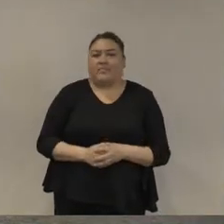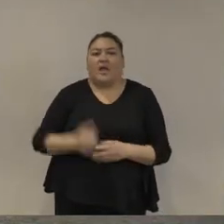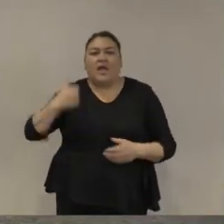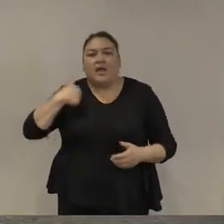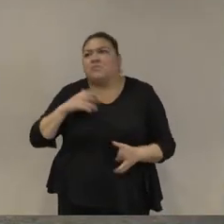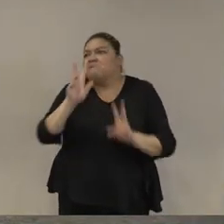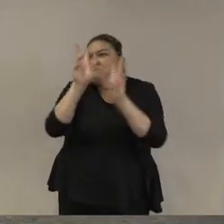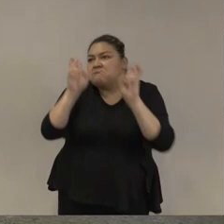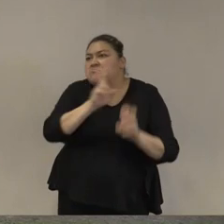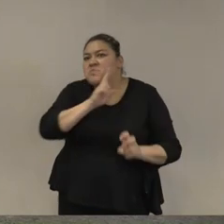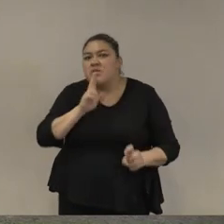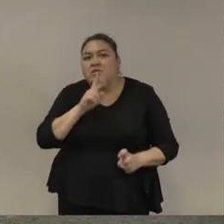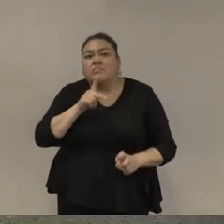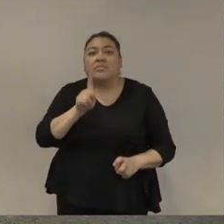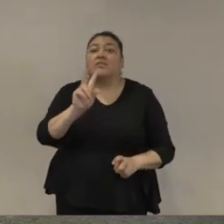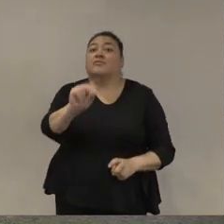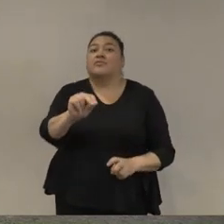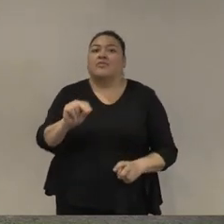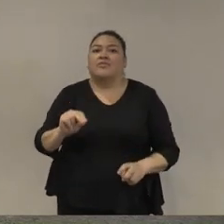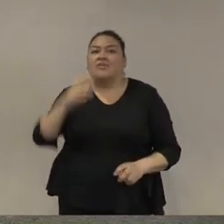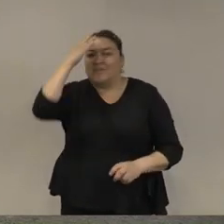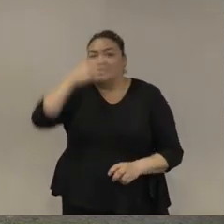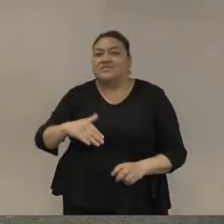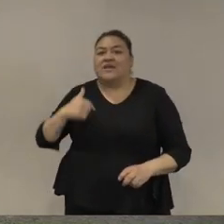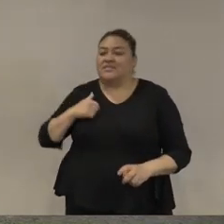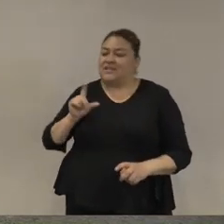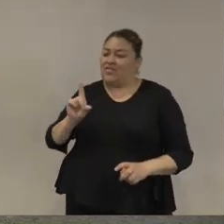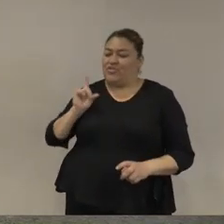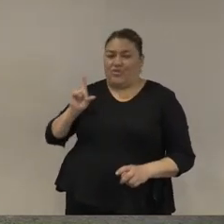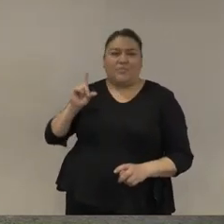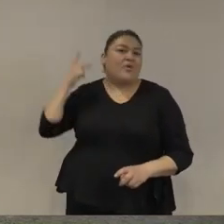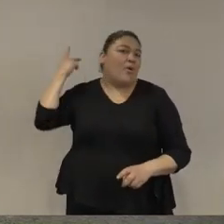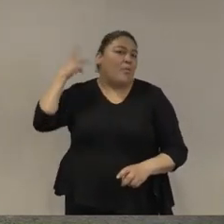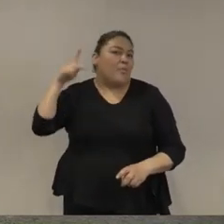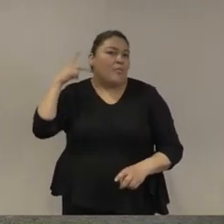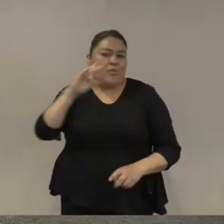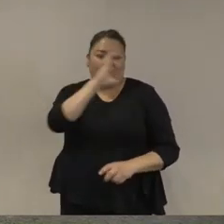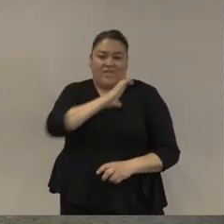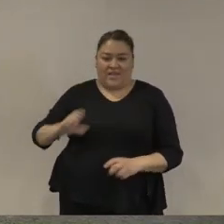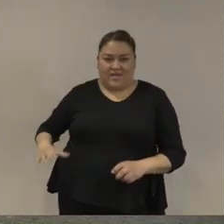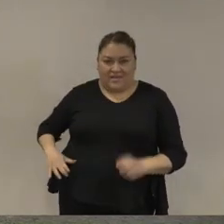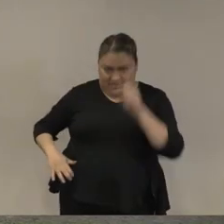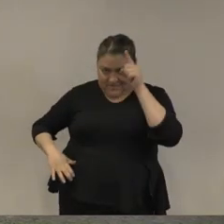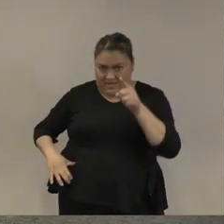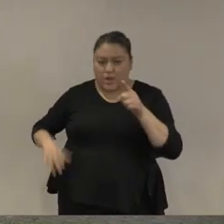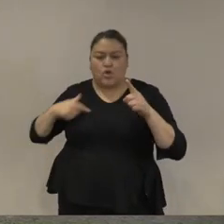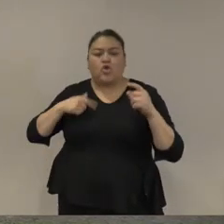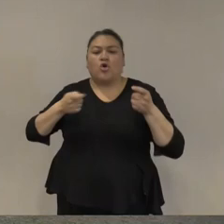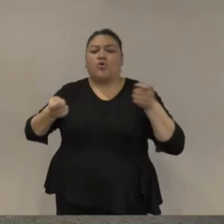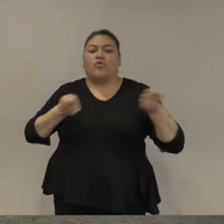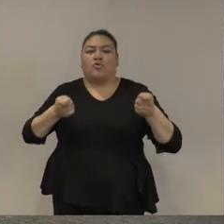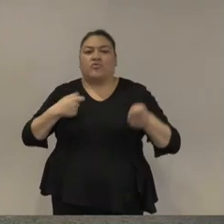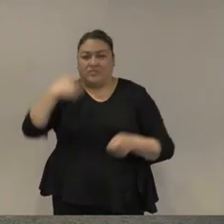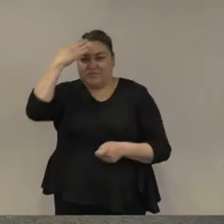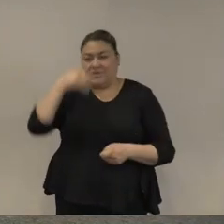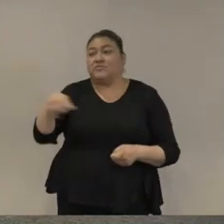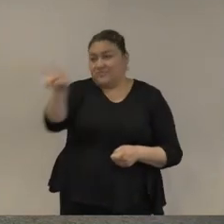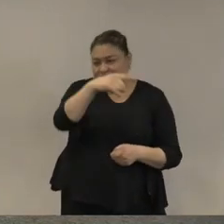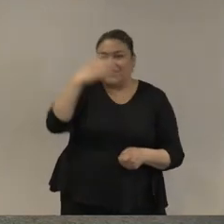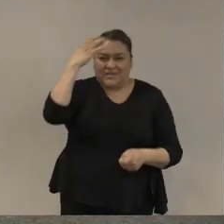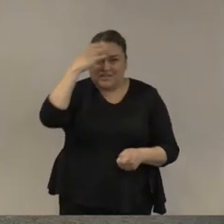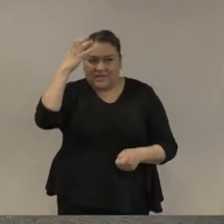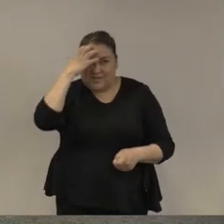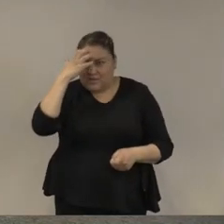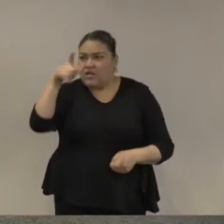términos mediáticos pues no me toca moderar el domingo el debate de los candidatos a la gubernatura a Puebla que como saben los